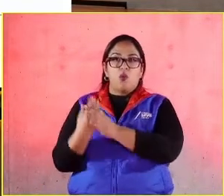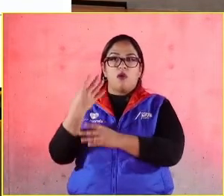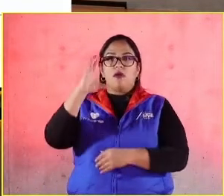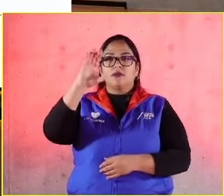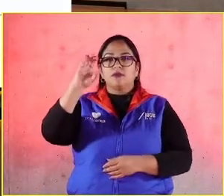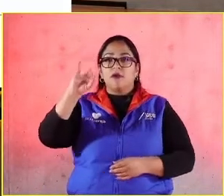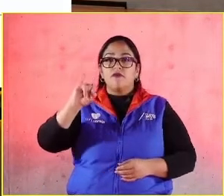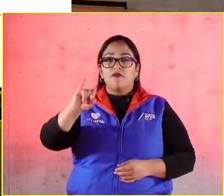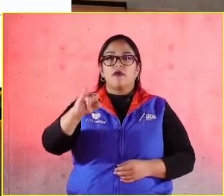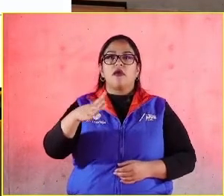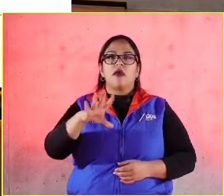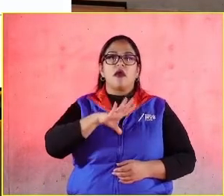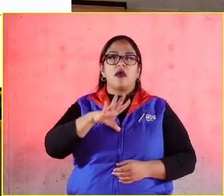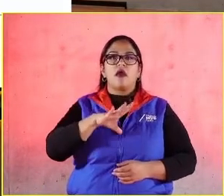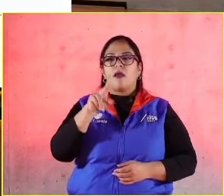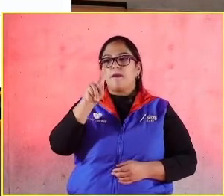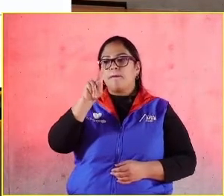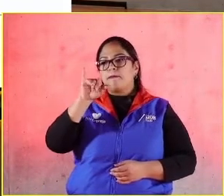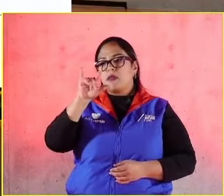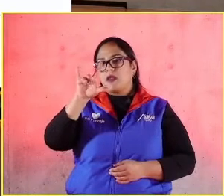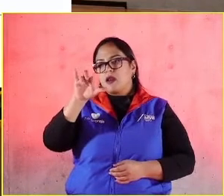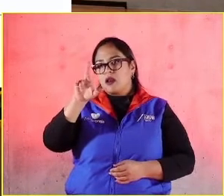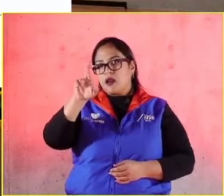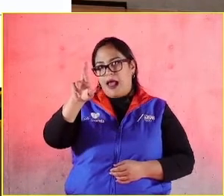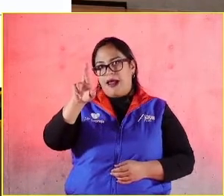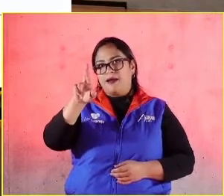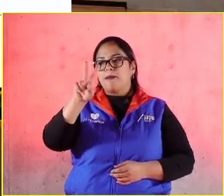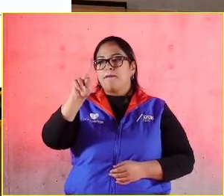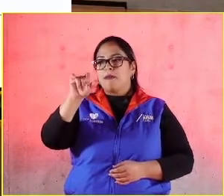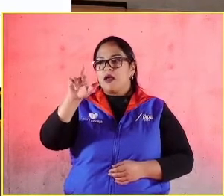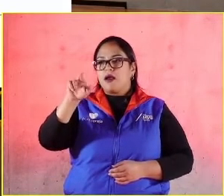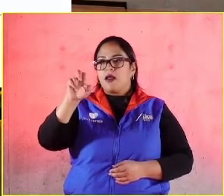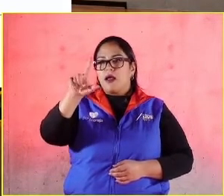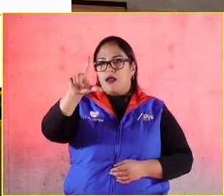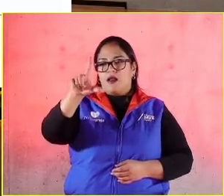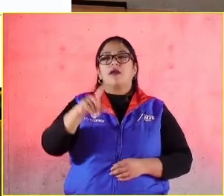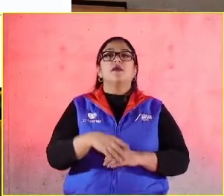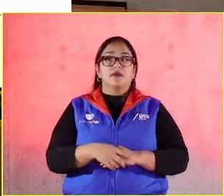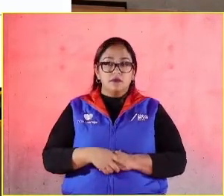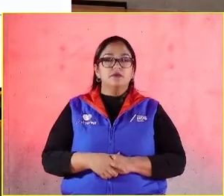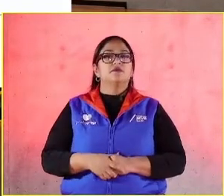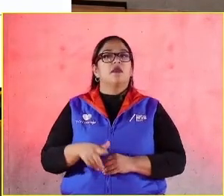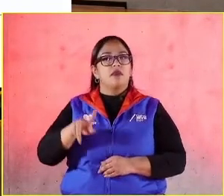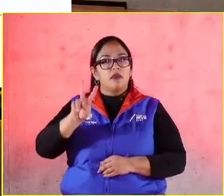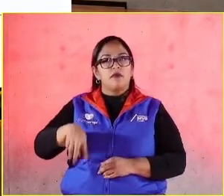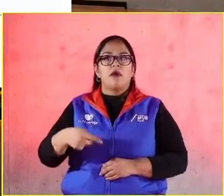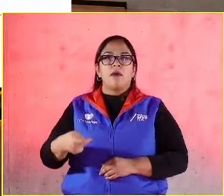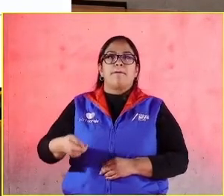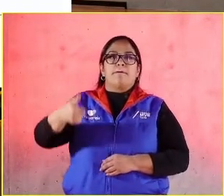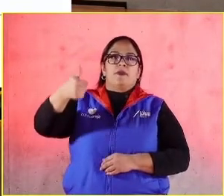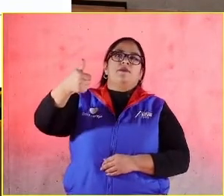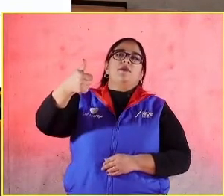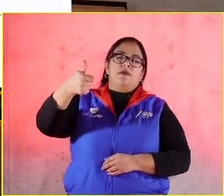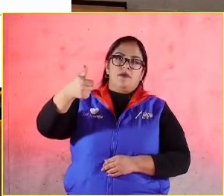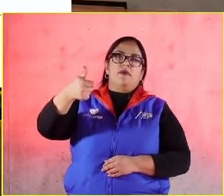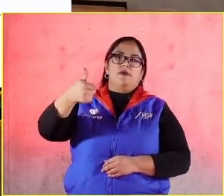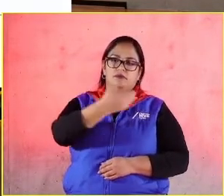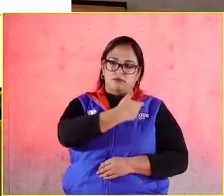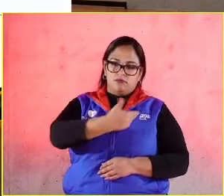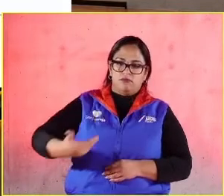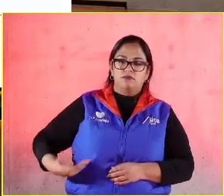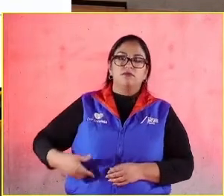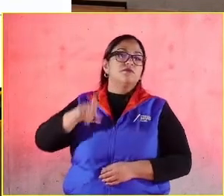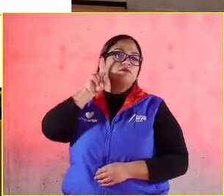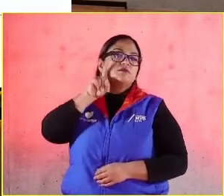Pilar Parás García, también es por primera vez la presidenta en el CEMEFI.